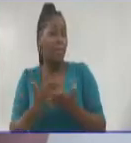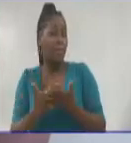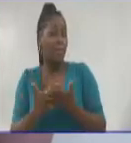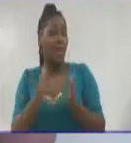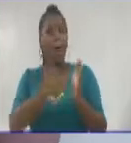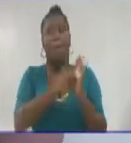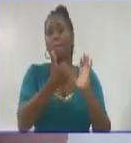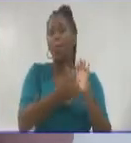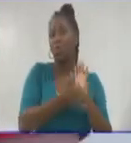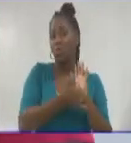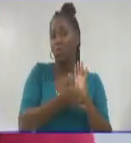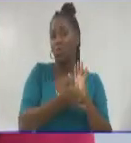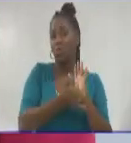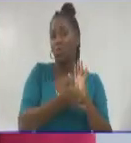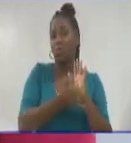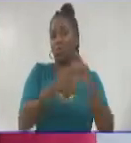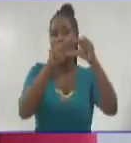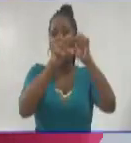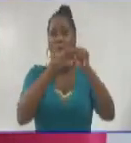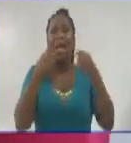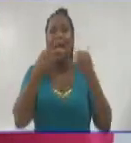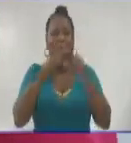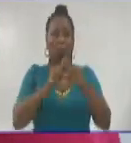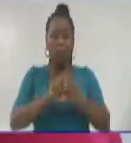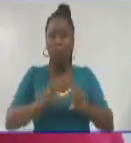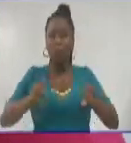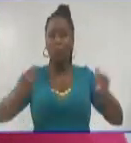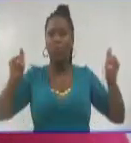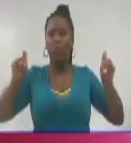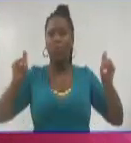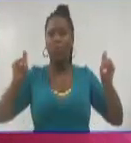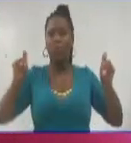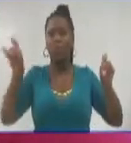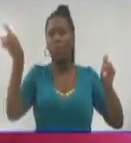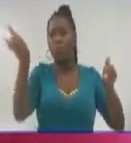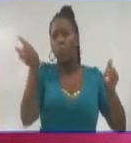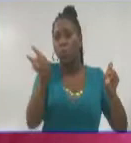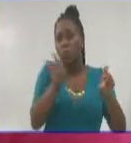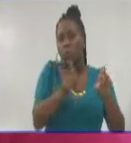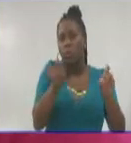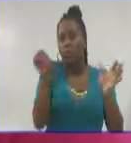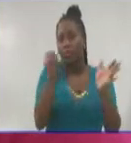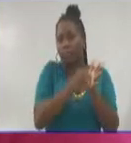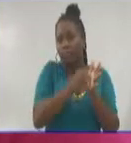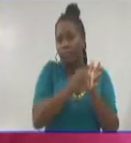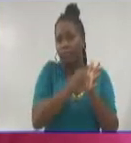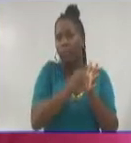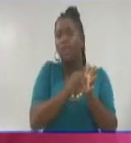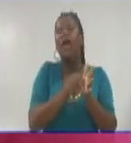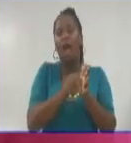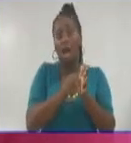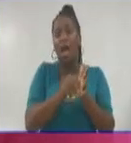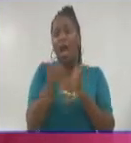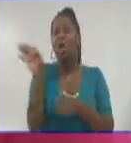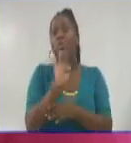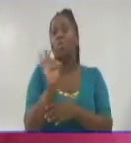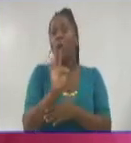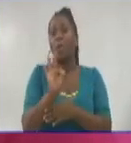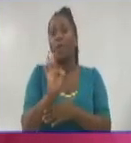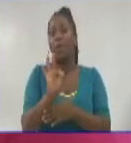proyecto de llegar con fibra óptica a todos los sitios nuestros donde se transmite la señal de televisión digital, que aún está por enlaces